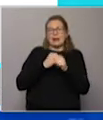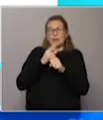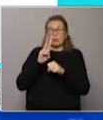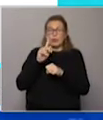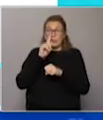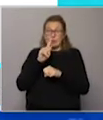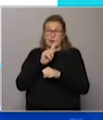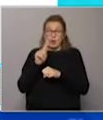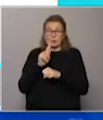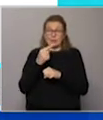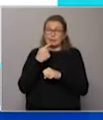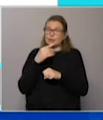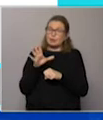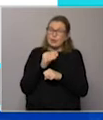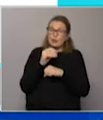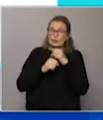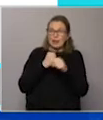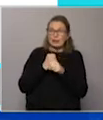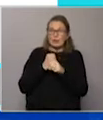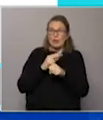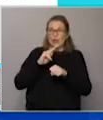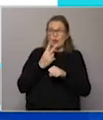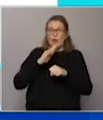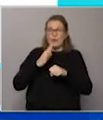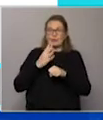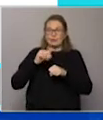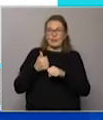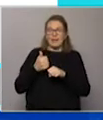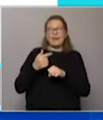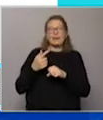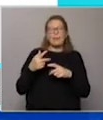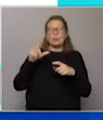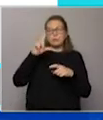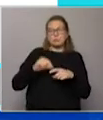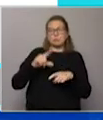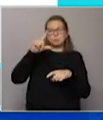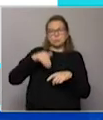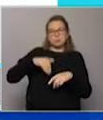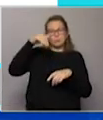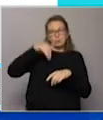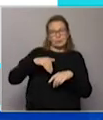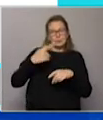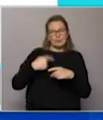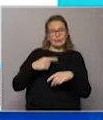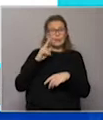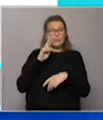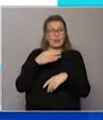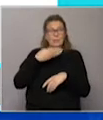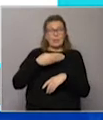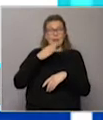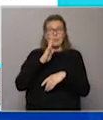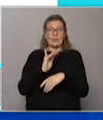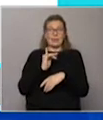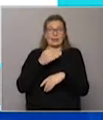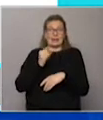maldición de los años pares, porque todos los años pares ellos caen. Entonces, cuando vos lo mirás en términos de PBI per cápita, lo que